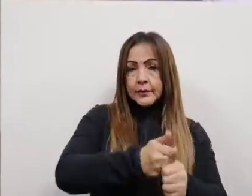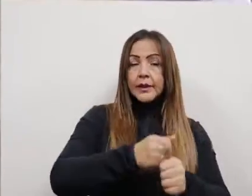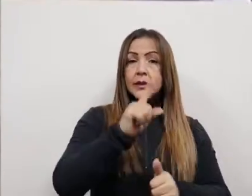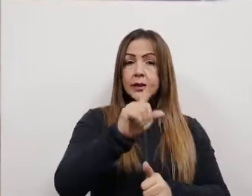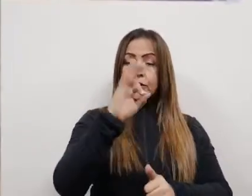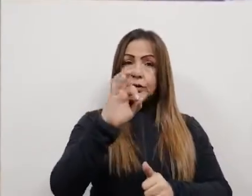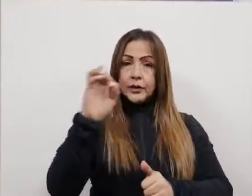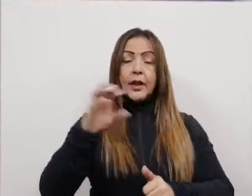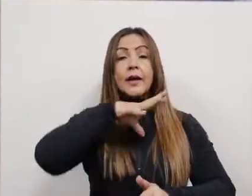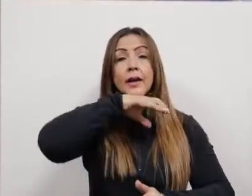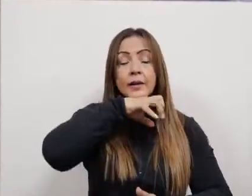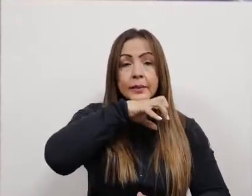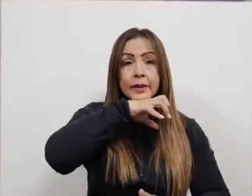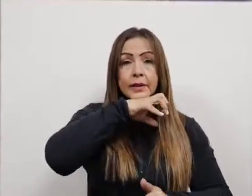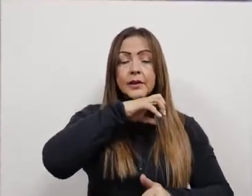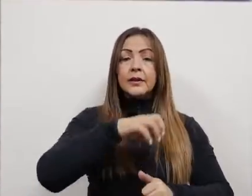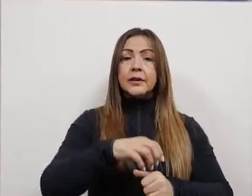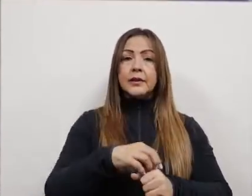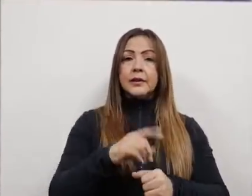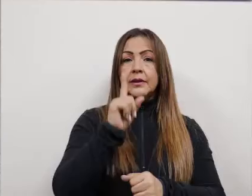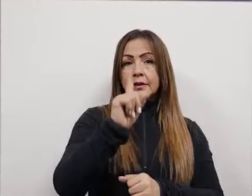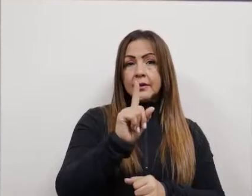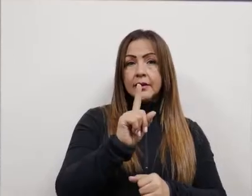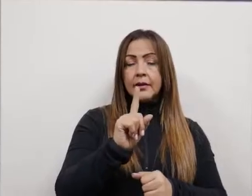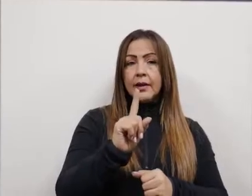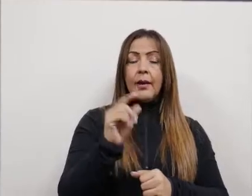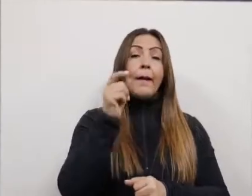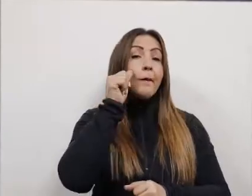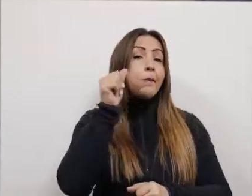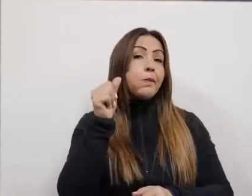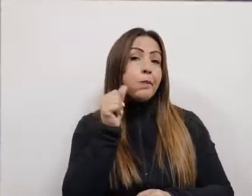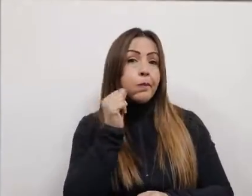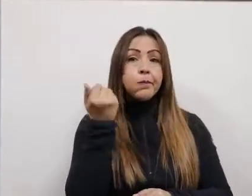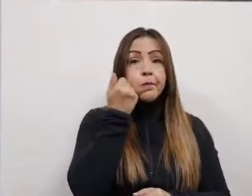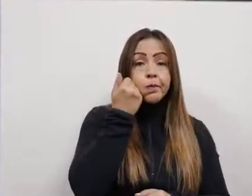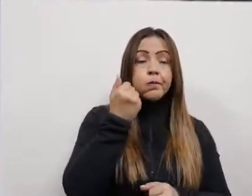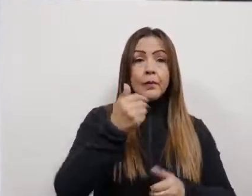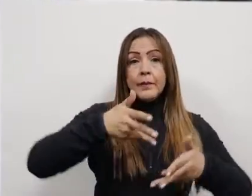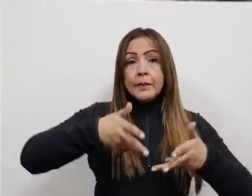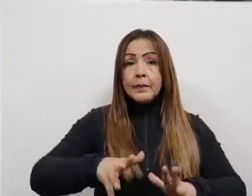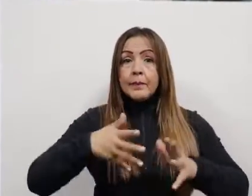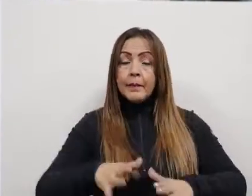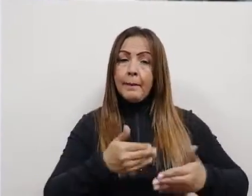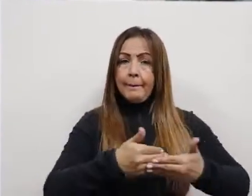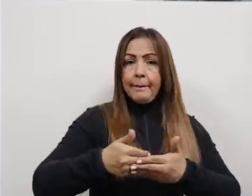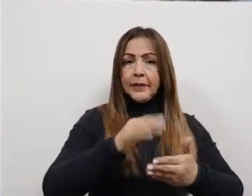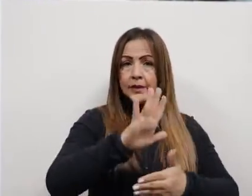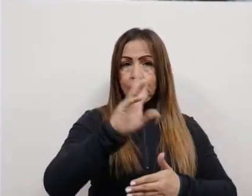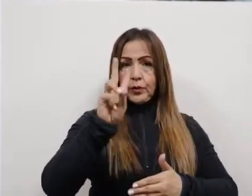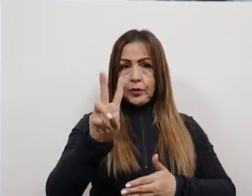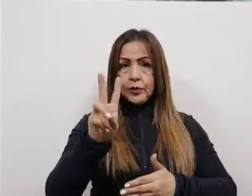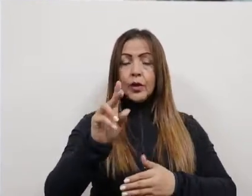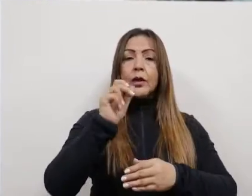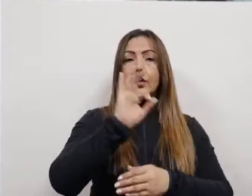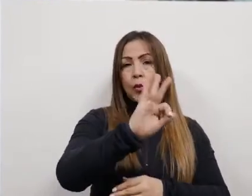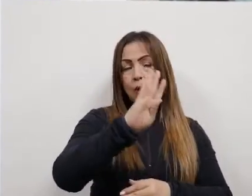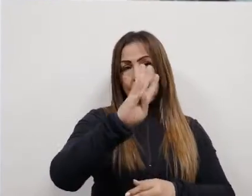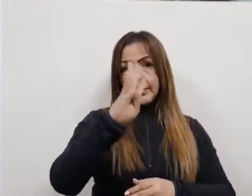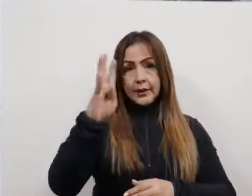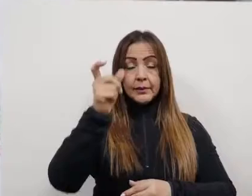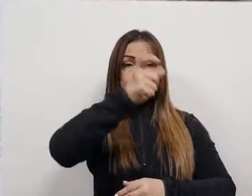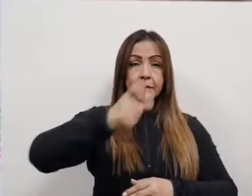violencia intrafamiliar, 188 seguimientos animal agresor, 130 casos de enfermedad materna extrema, 52